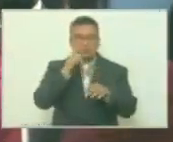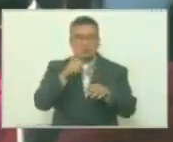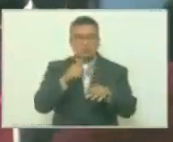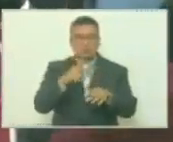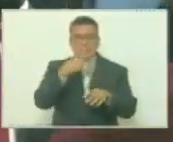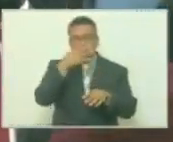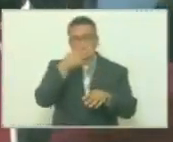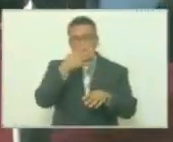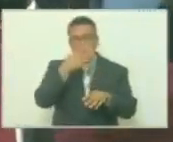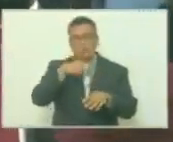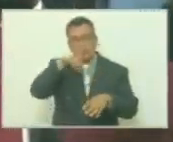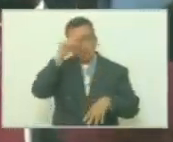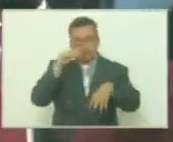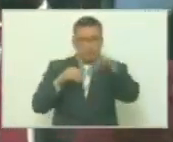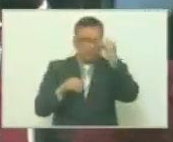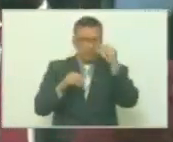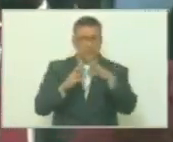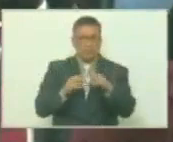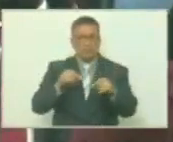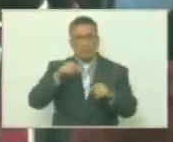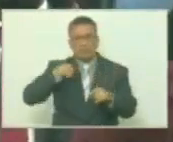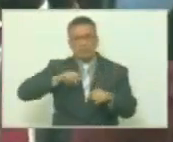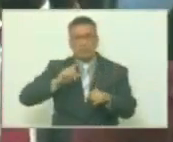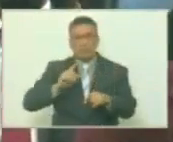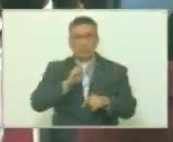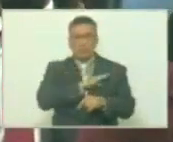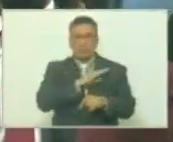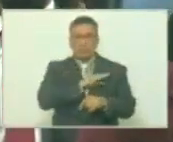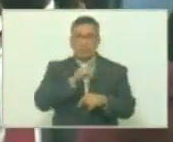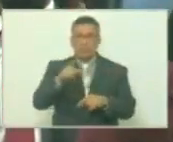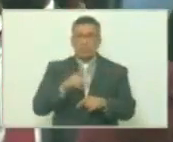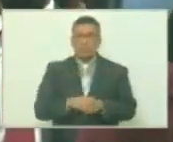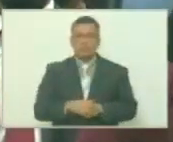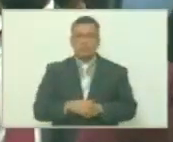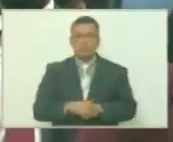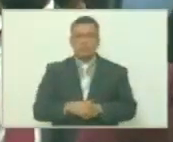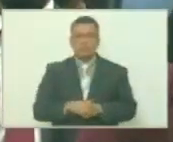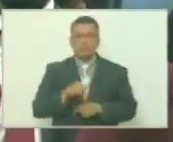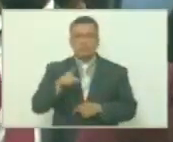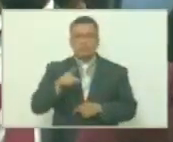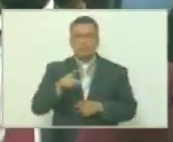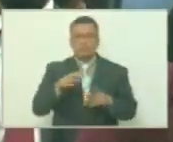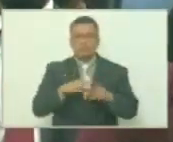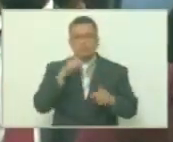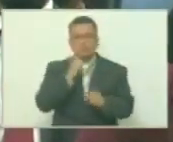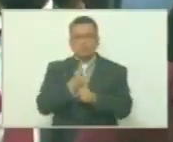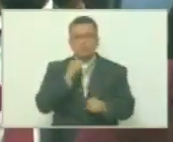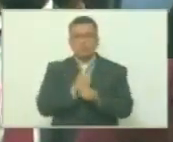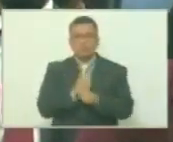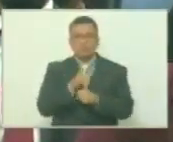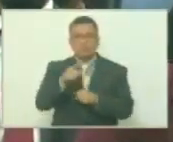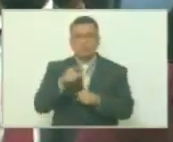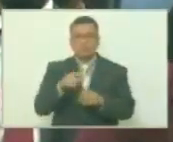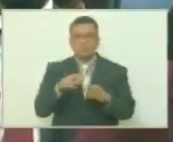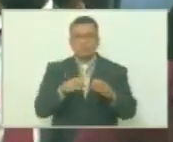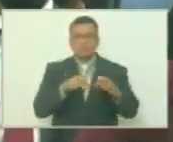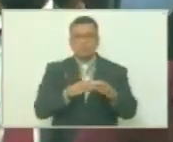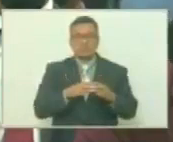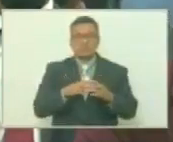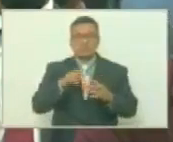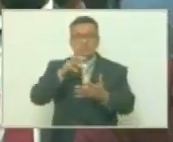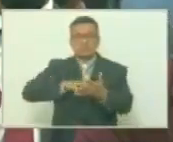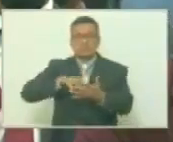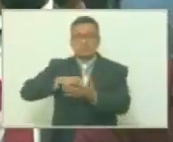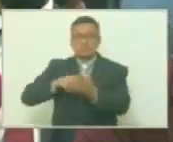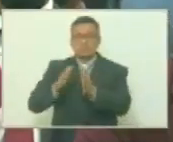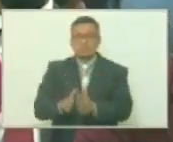aprendió de sus principios, de esa clase, que es la clase trabajadora, que es la clase campesina.